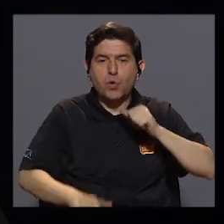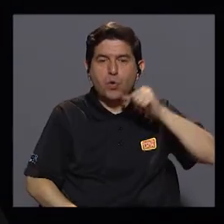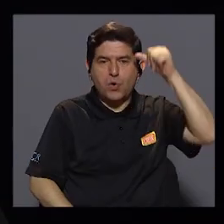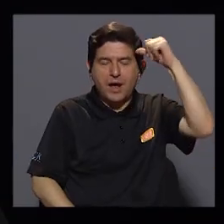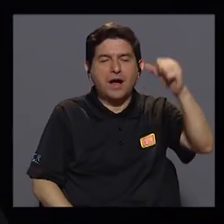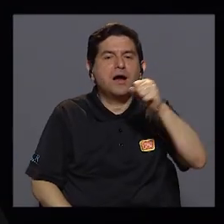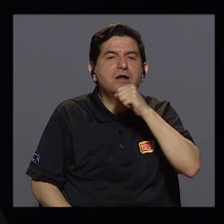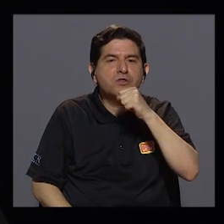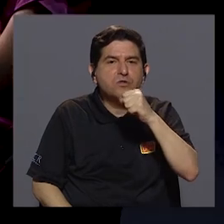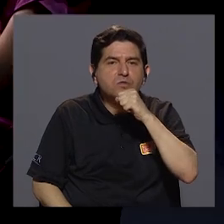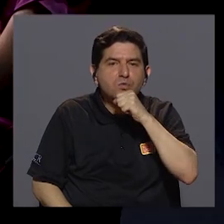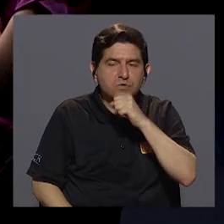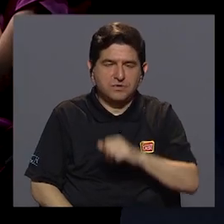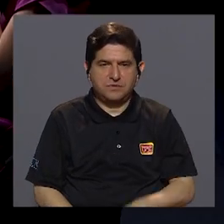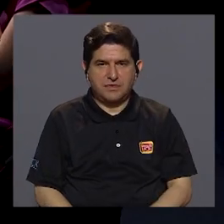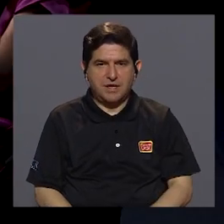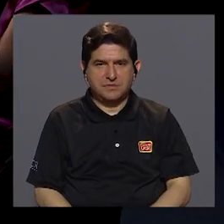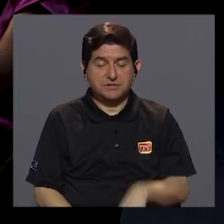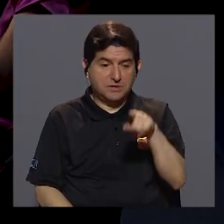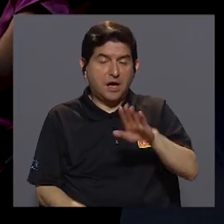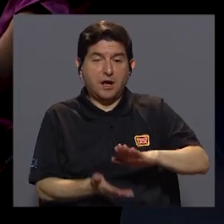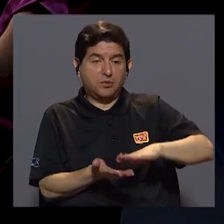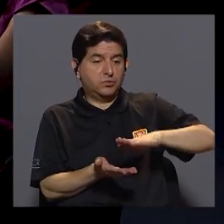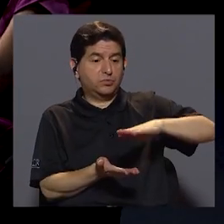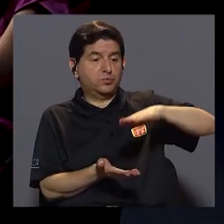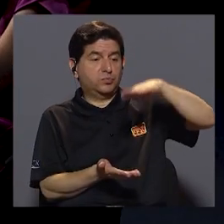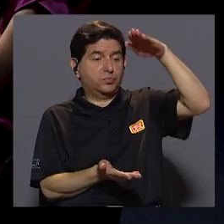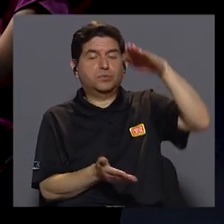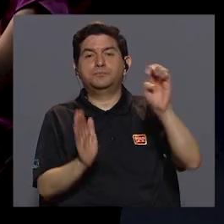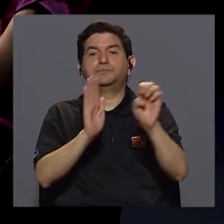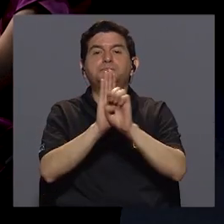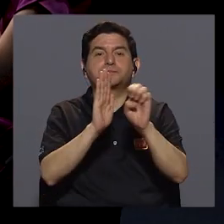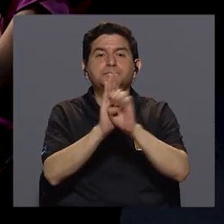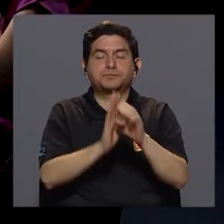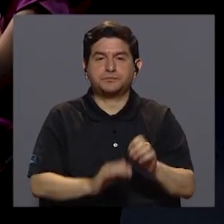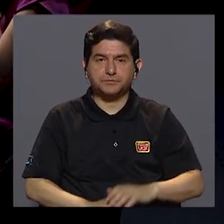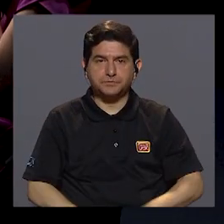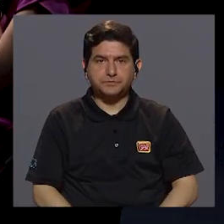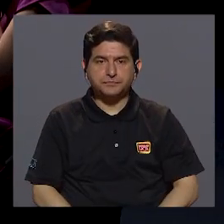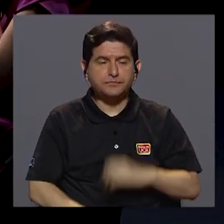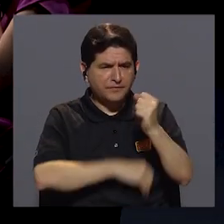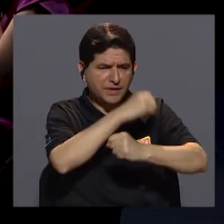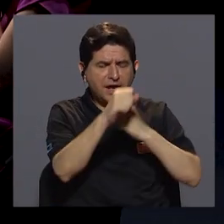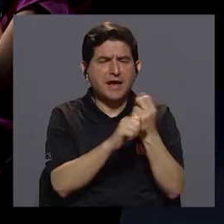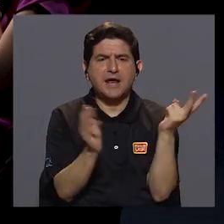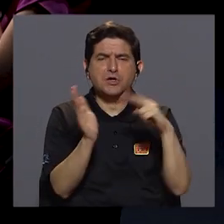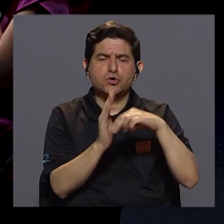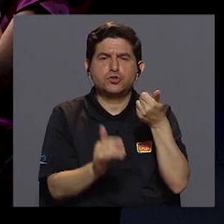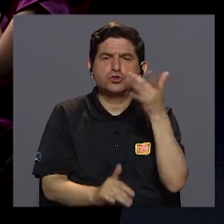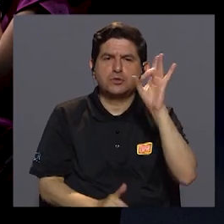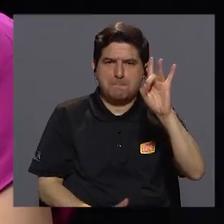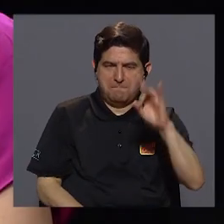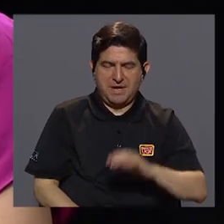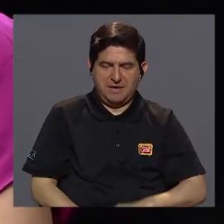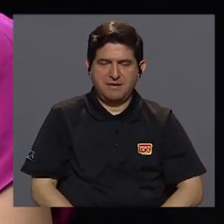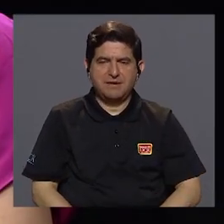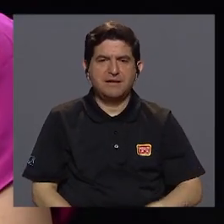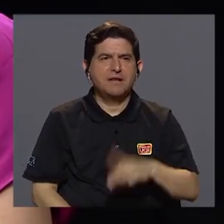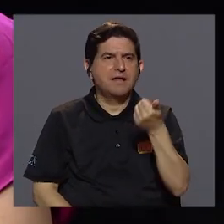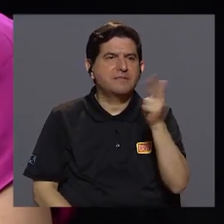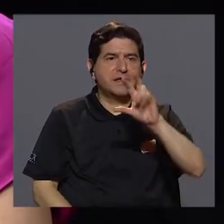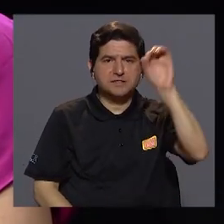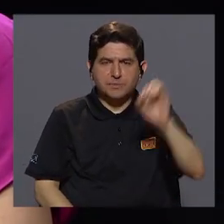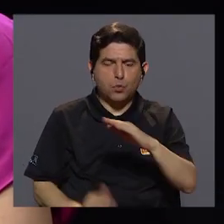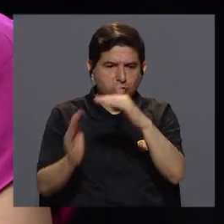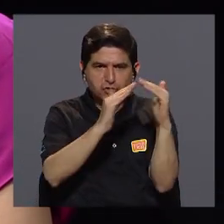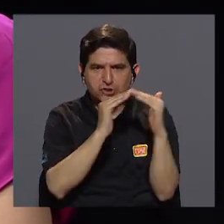adultas mayores se ha venido incrementando. Por ejemplo, en el año 2018, un 13